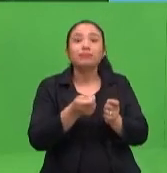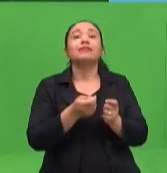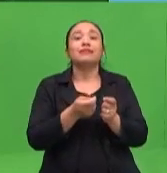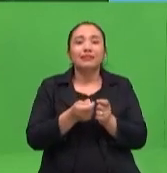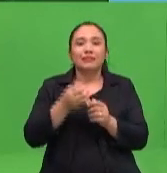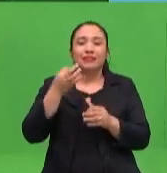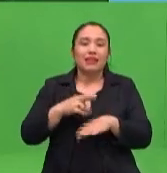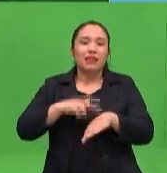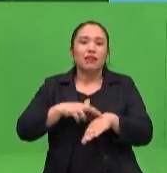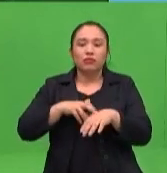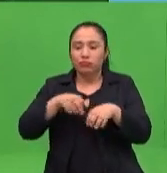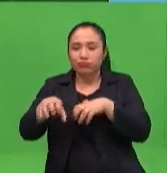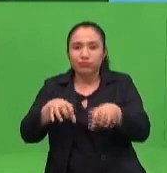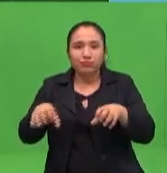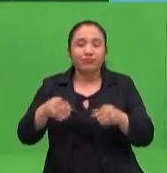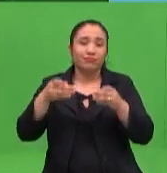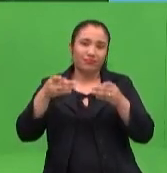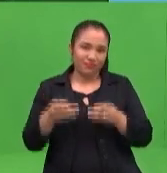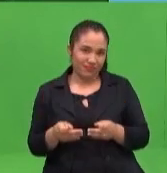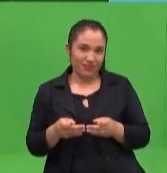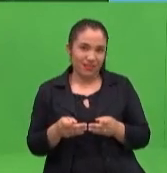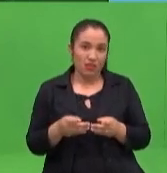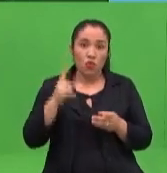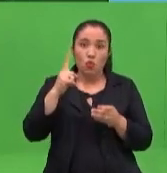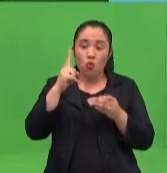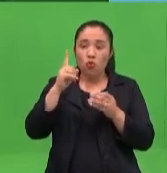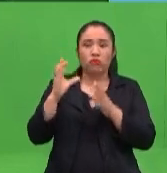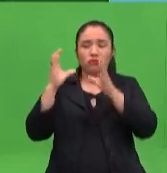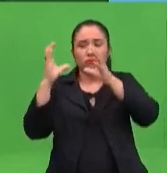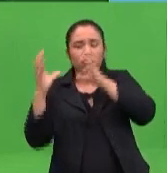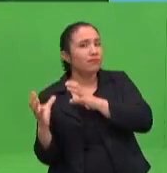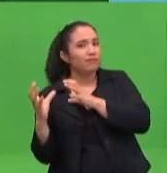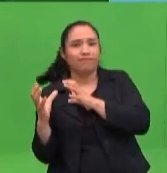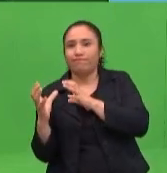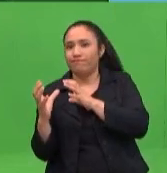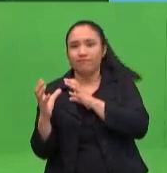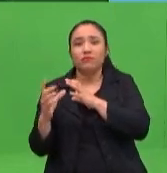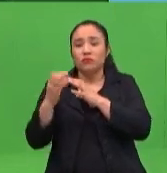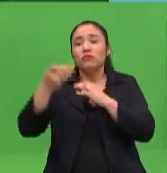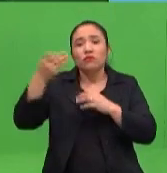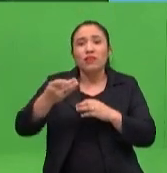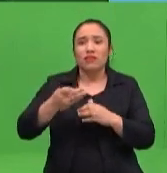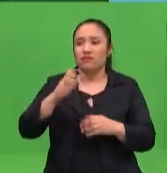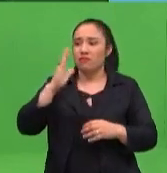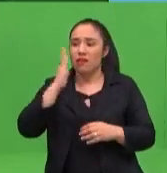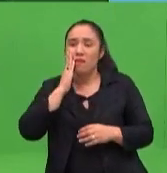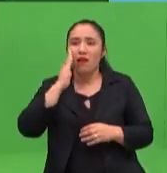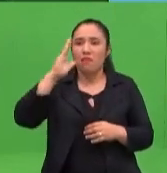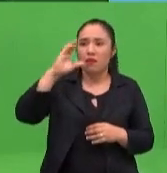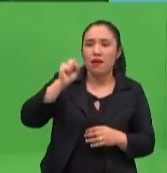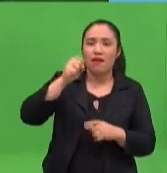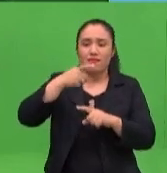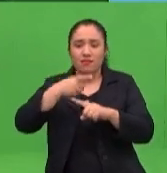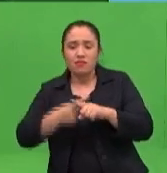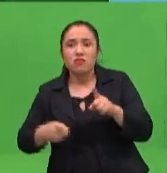debería, esta responsabilidad debería caer en los adultos responsables, ¿verdad? Que también es una práctica que